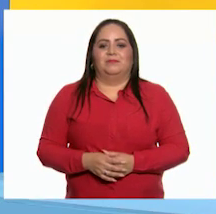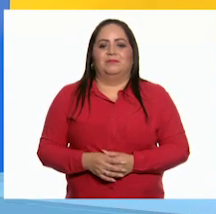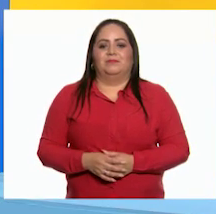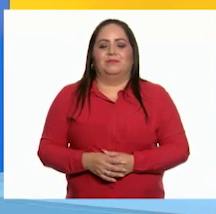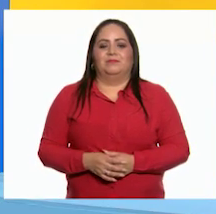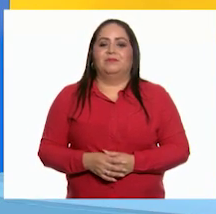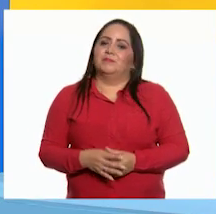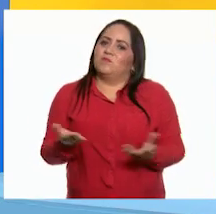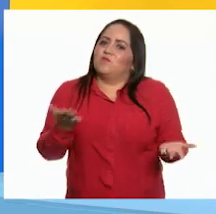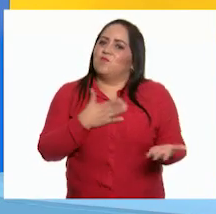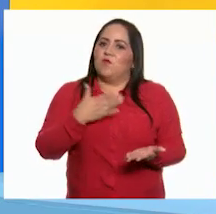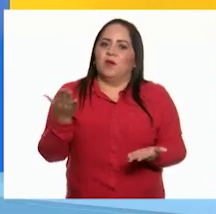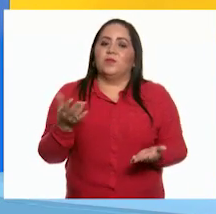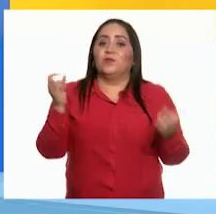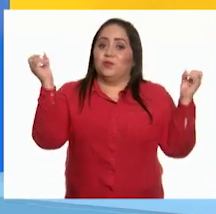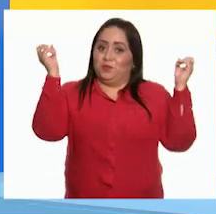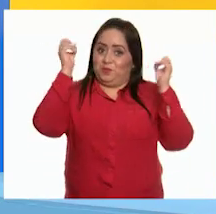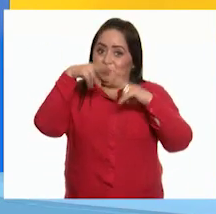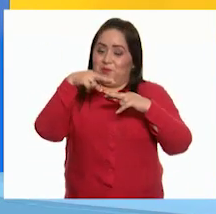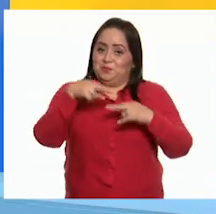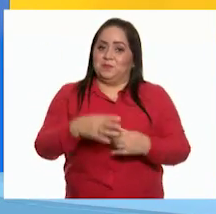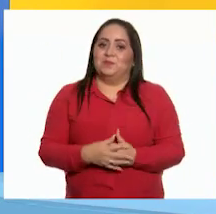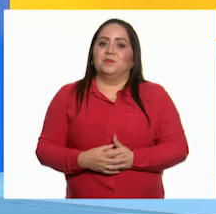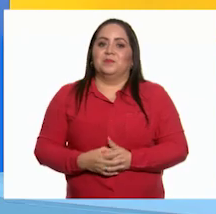Pues bueno ¡Nos vemos!